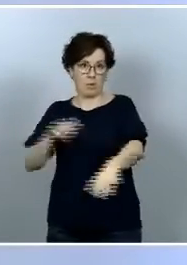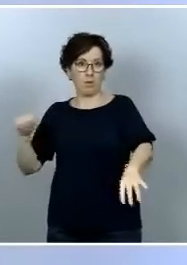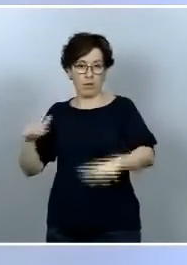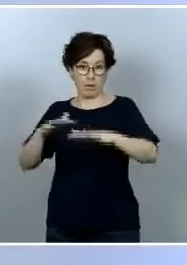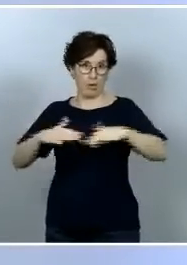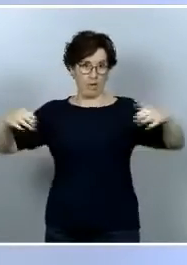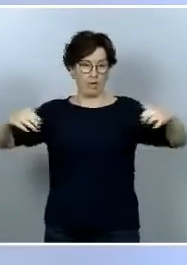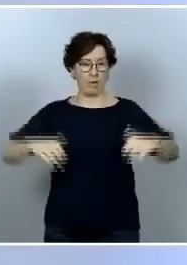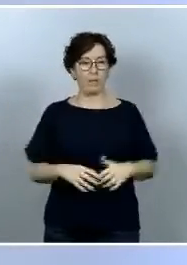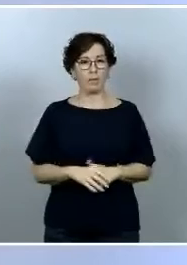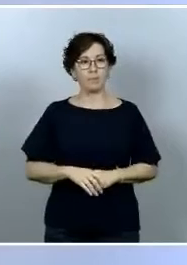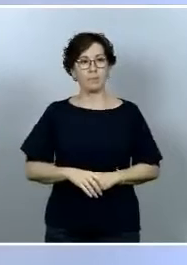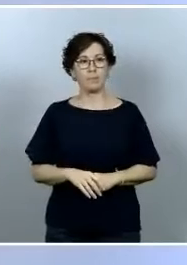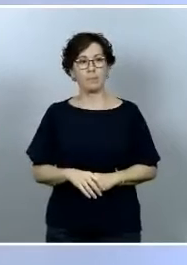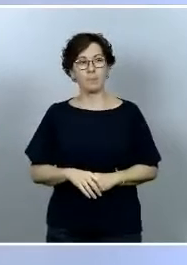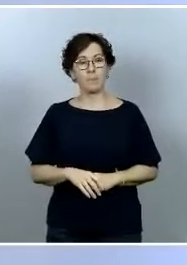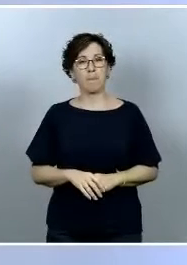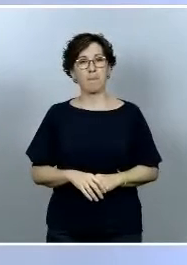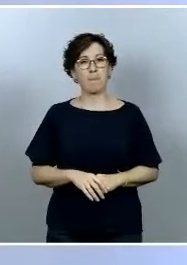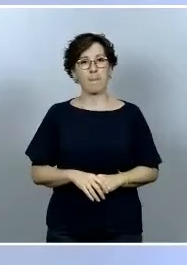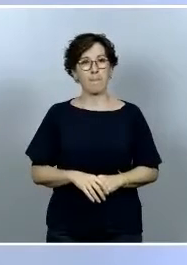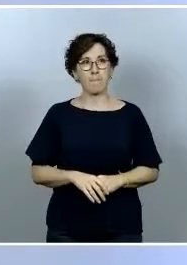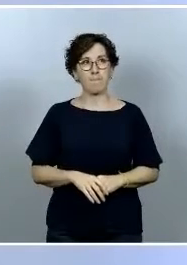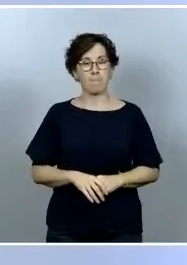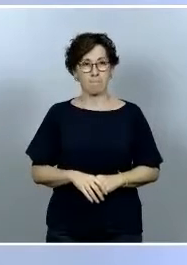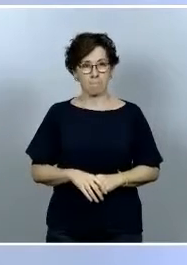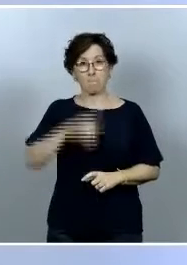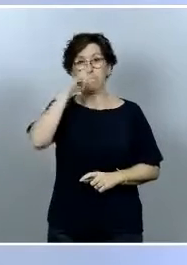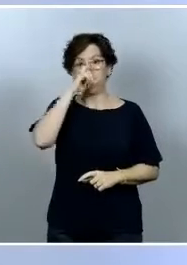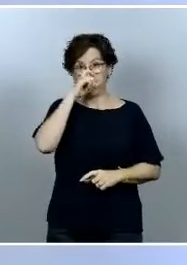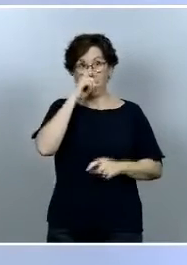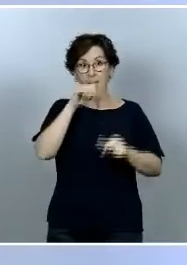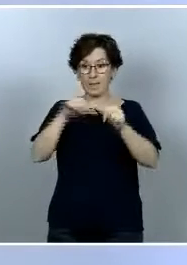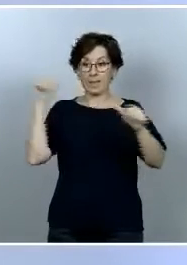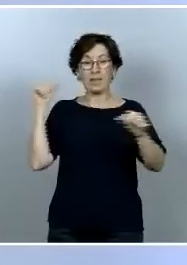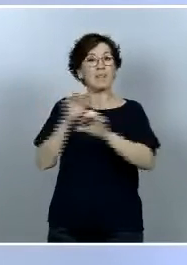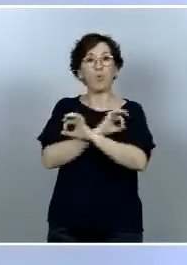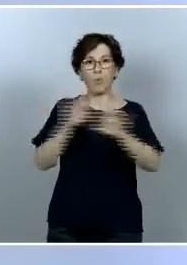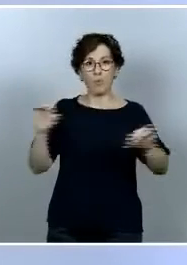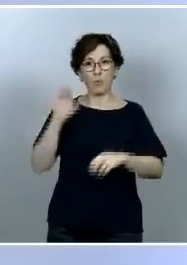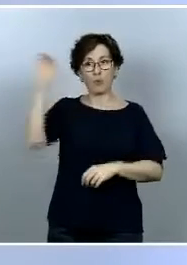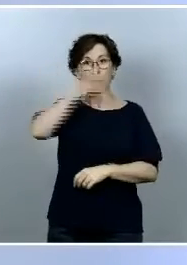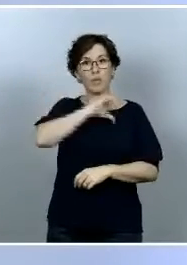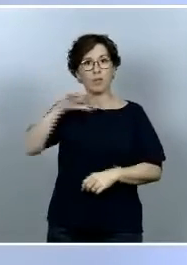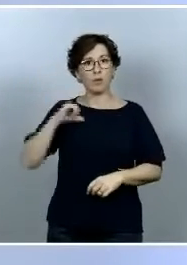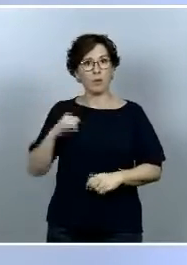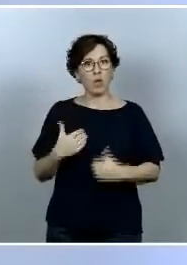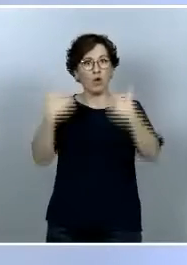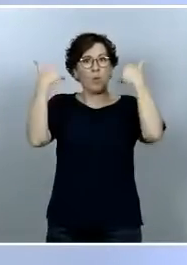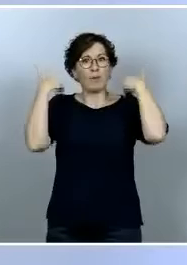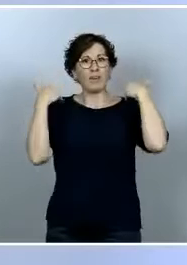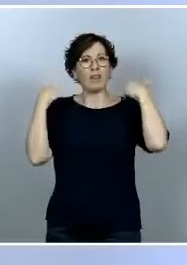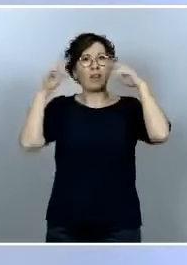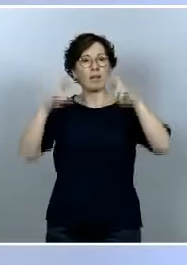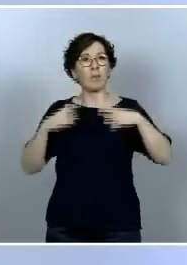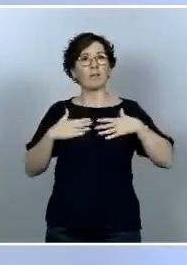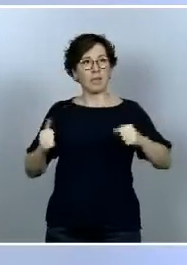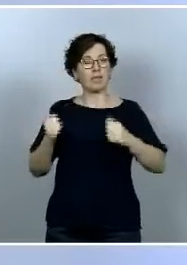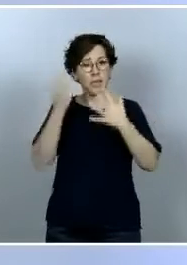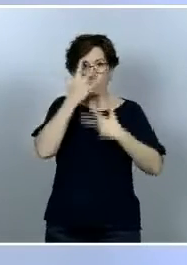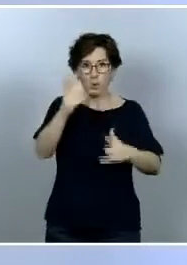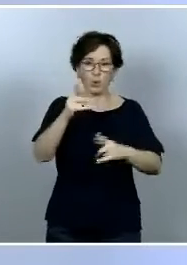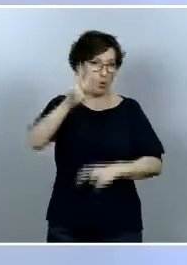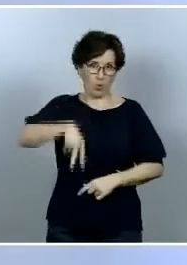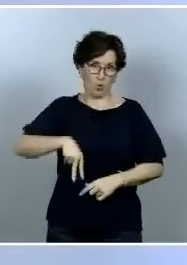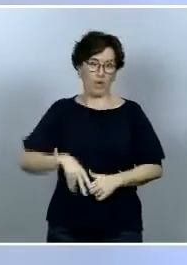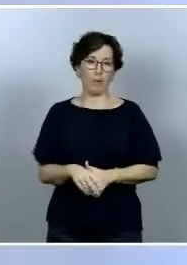recordar en este contexto también que en ningún momento las comunidades autónomas han perdido sus competencias en materia de asistencia sanitaria. Finalmente, me quería